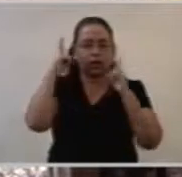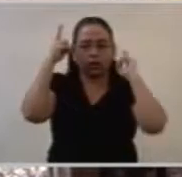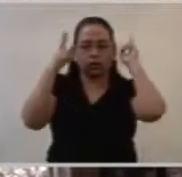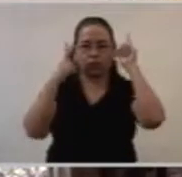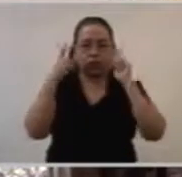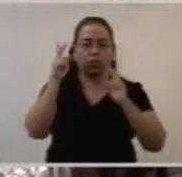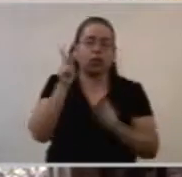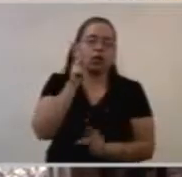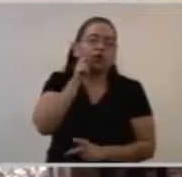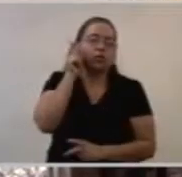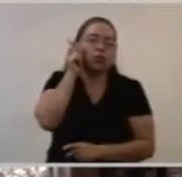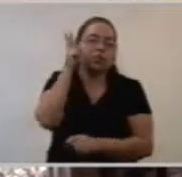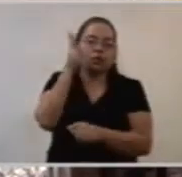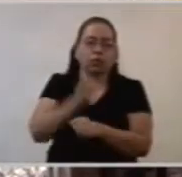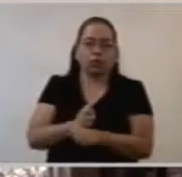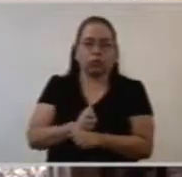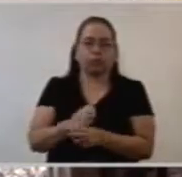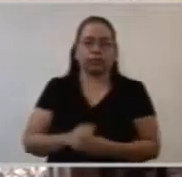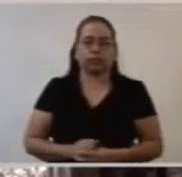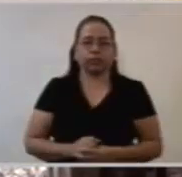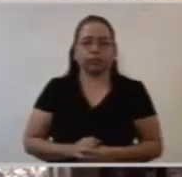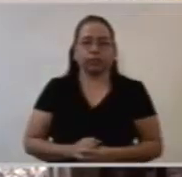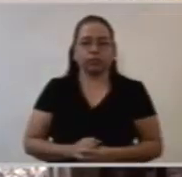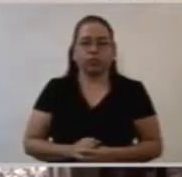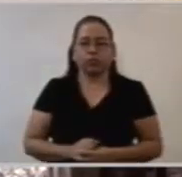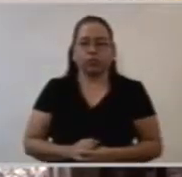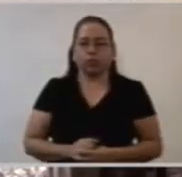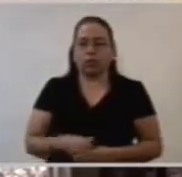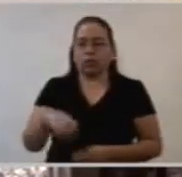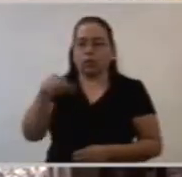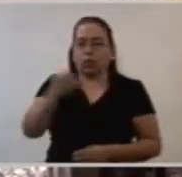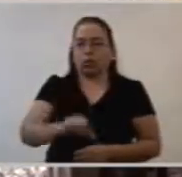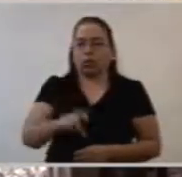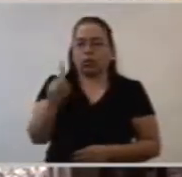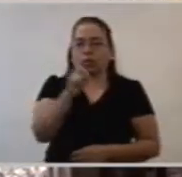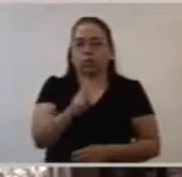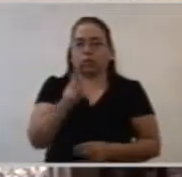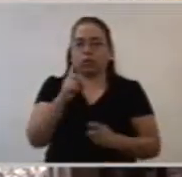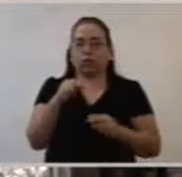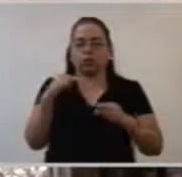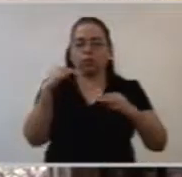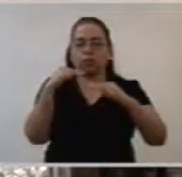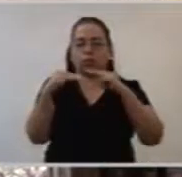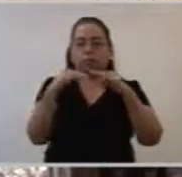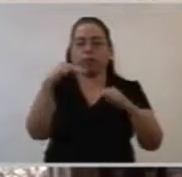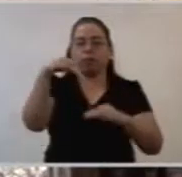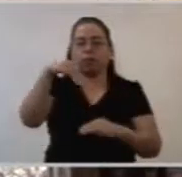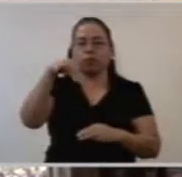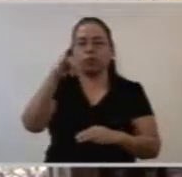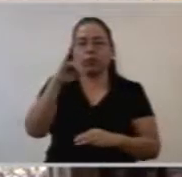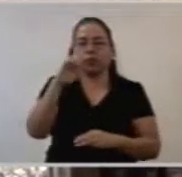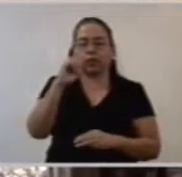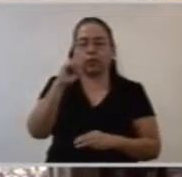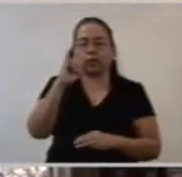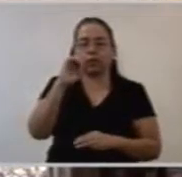misionero, hemos escuchado hoy la Palabra de Dios.